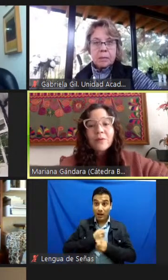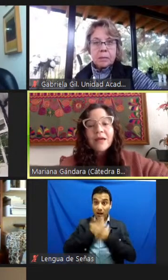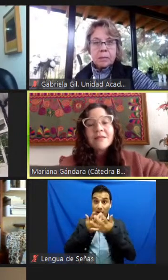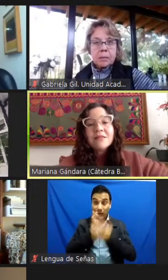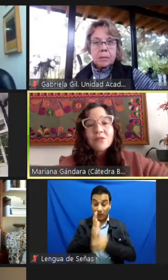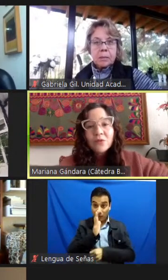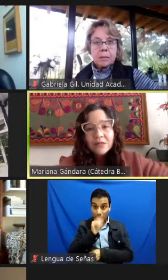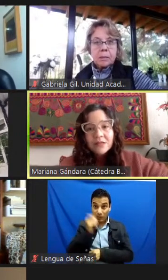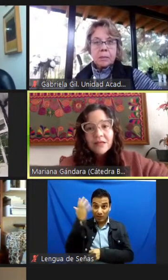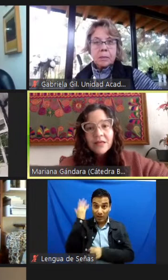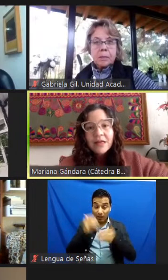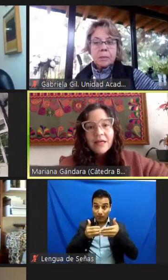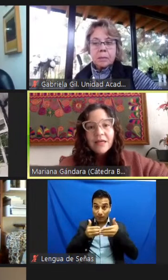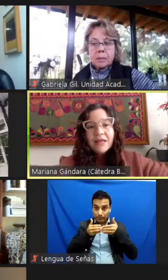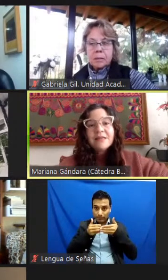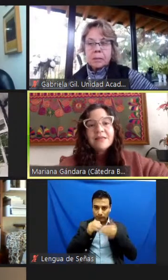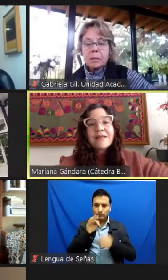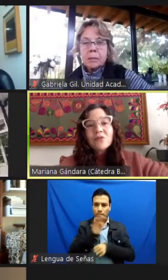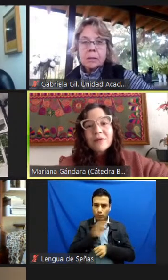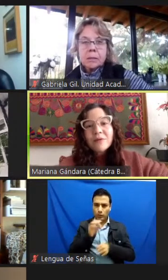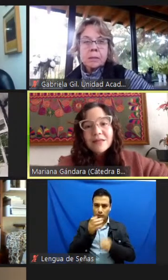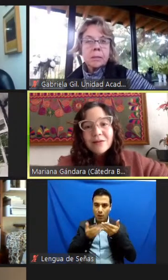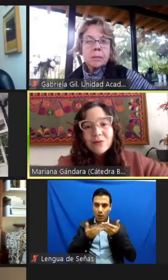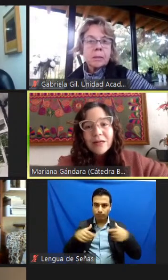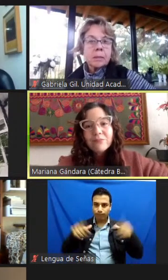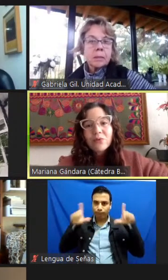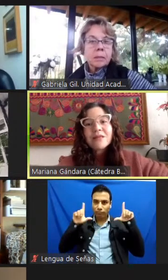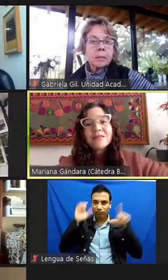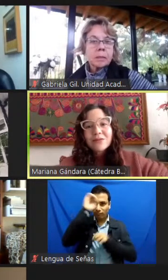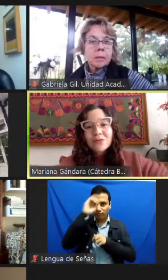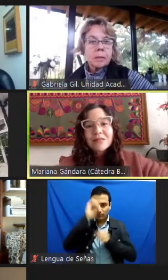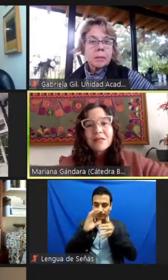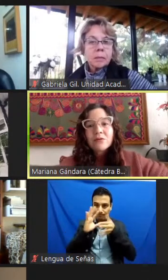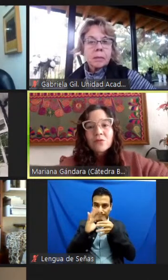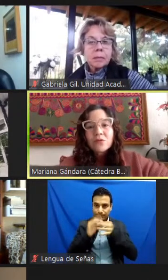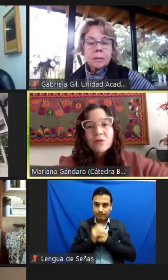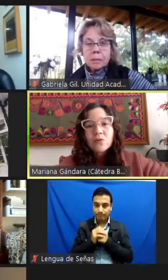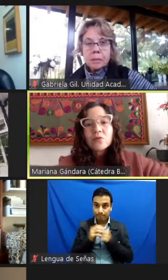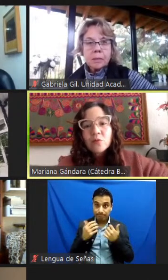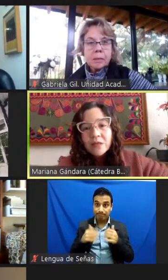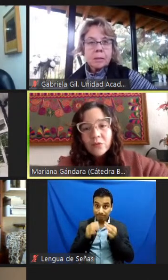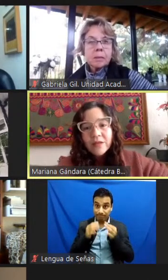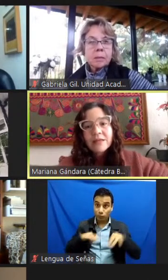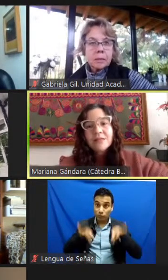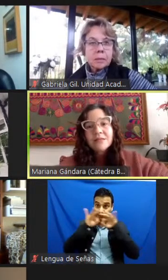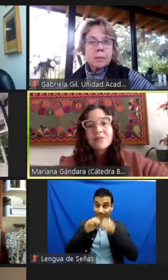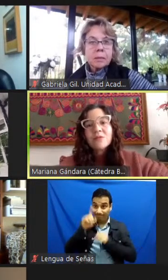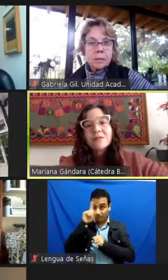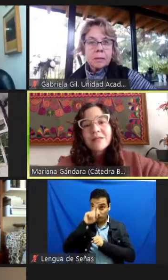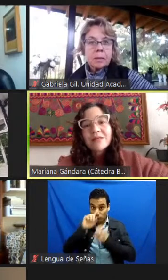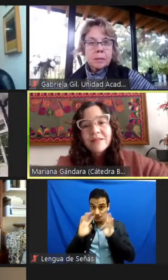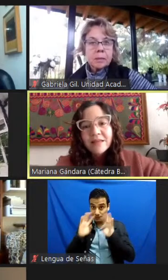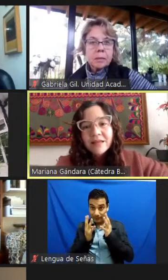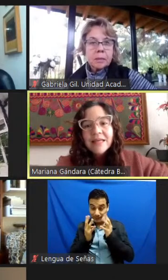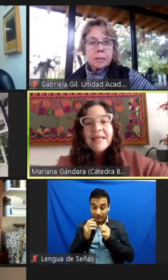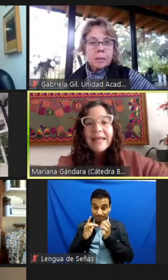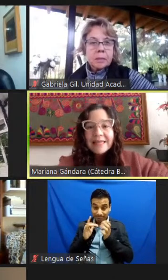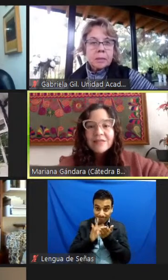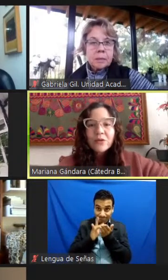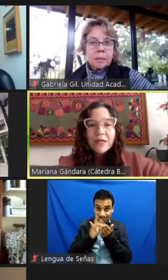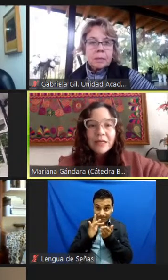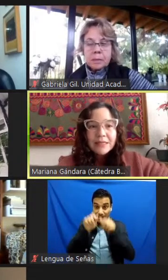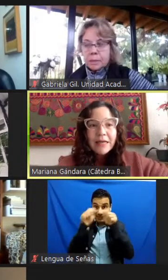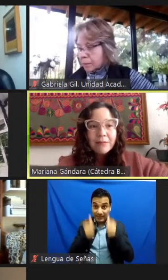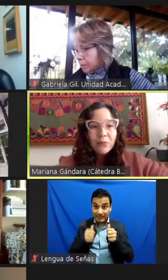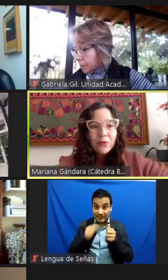de la toma de decisiones. Y quisiera solamente hacer notar la importancia entonces de nuestro Consejo Consultivo de Artistas con Discapacidad, que